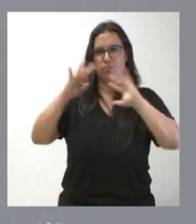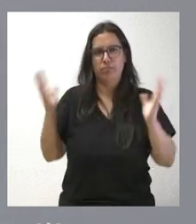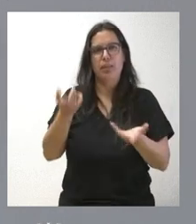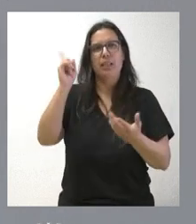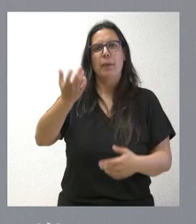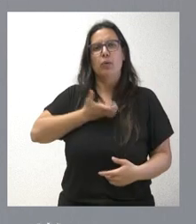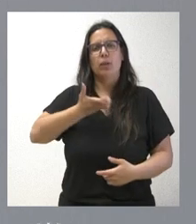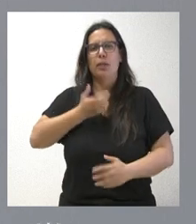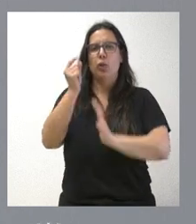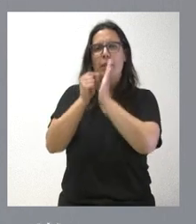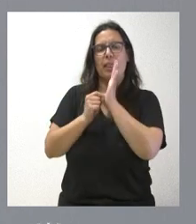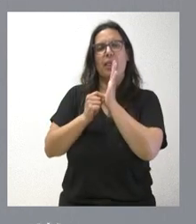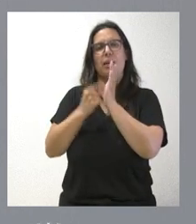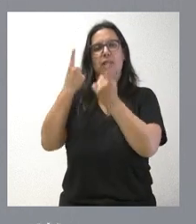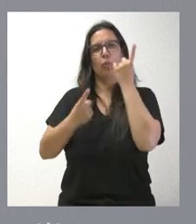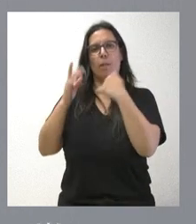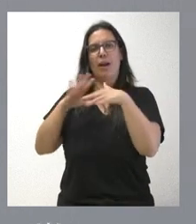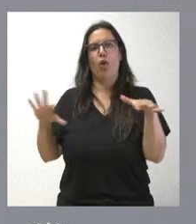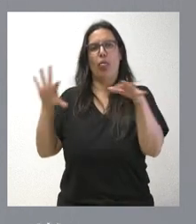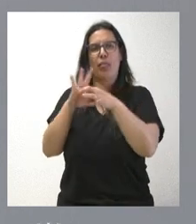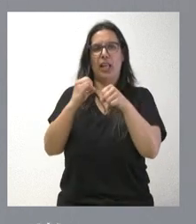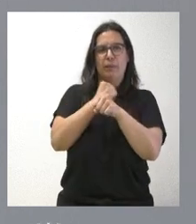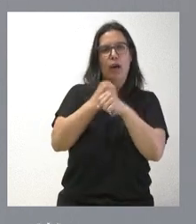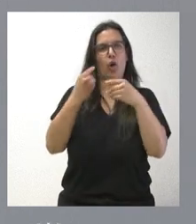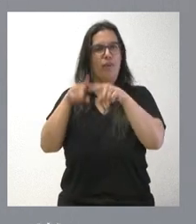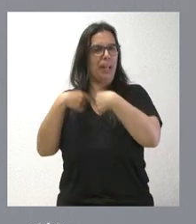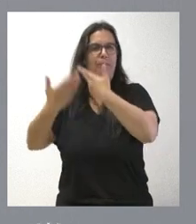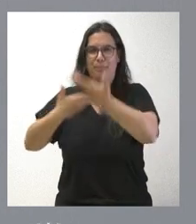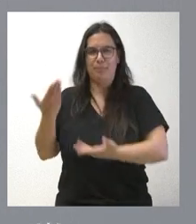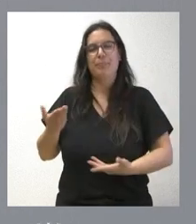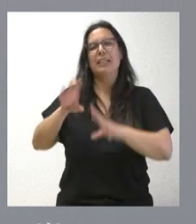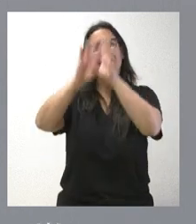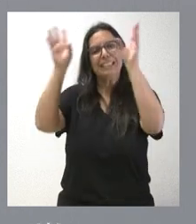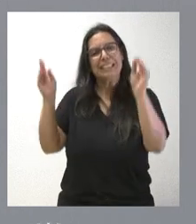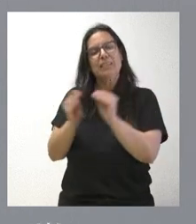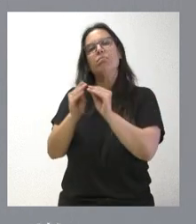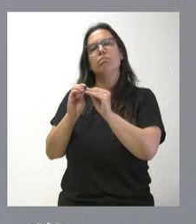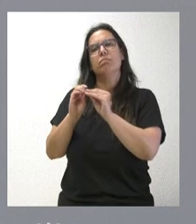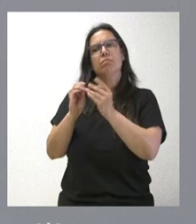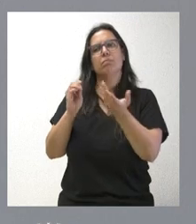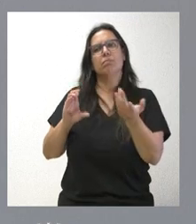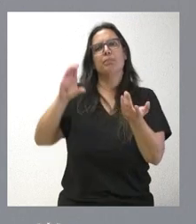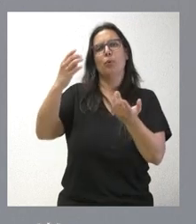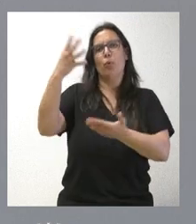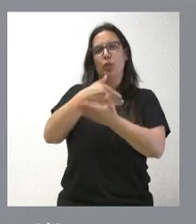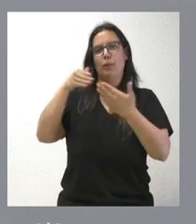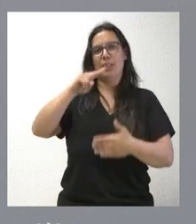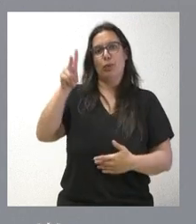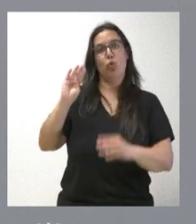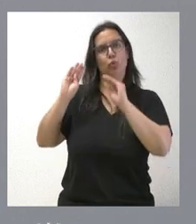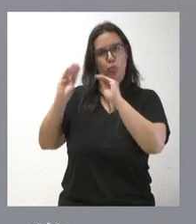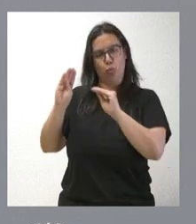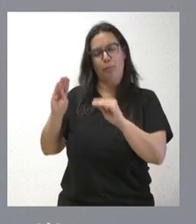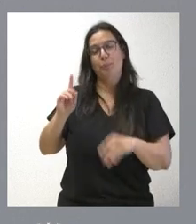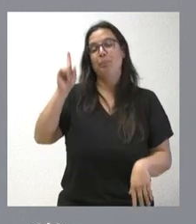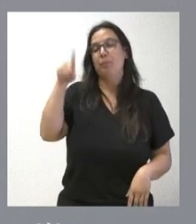determinadas medidas de conciliación de la vida laboral y familiar. En fin, con una aportación global de 4 millones de euros. También se